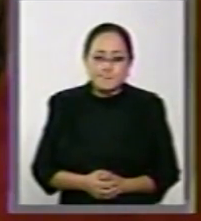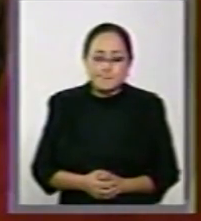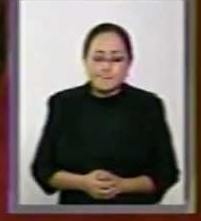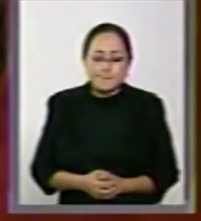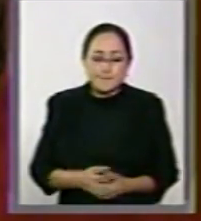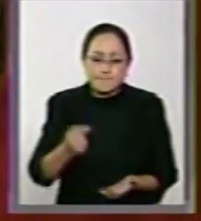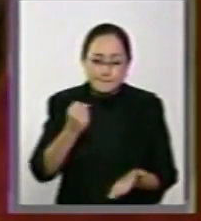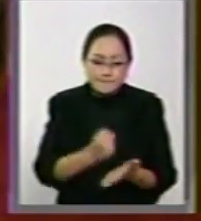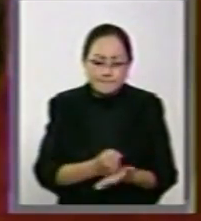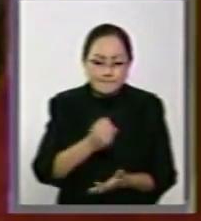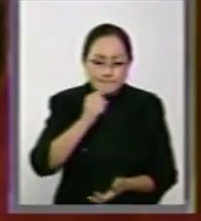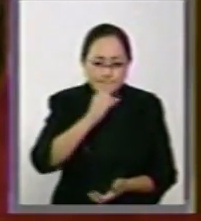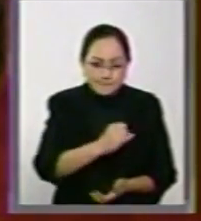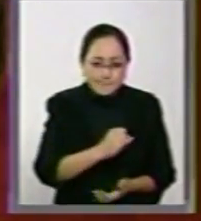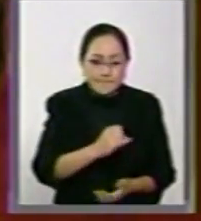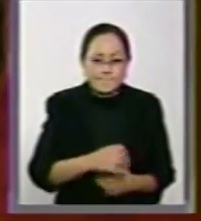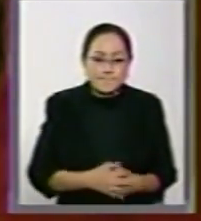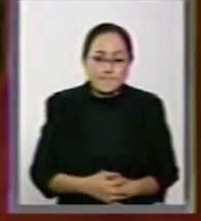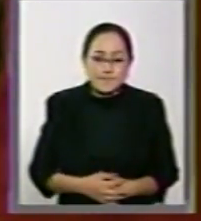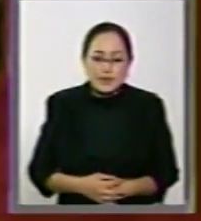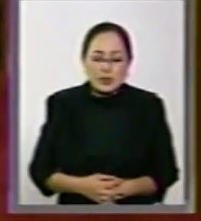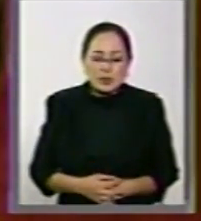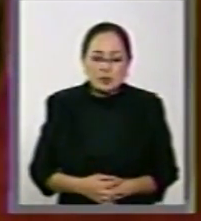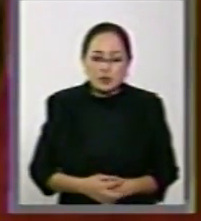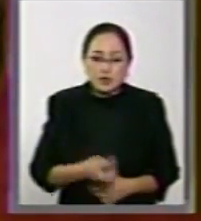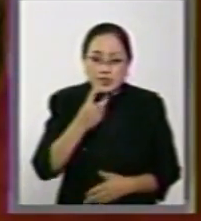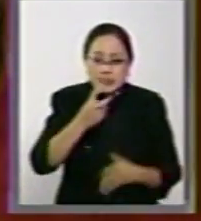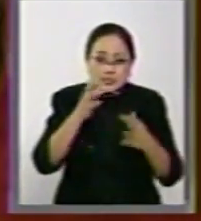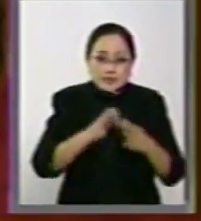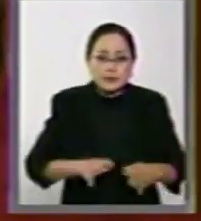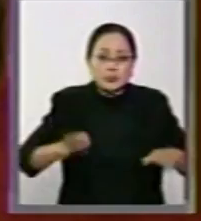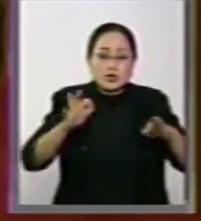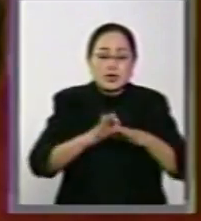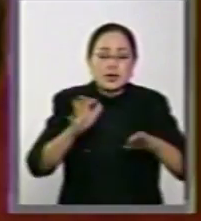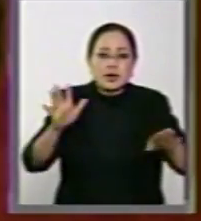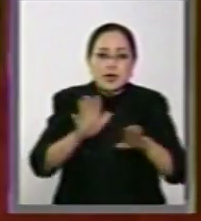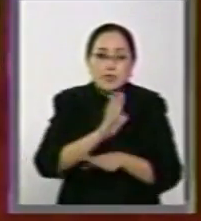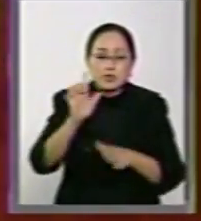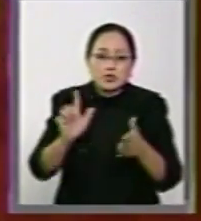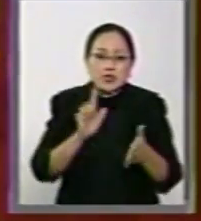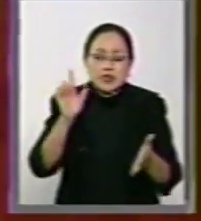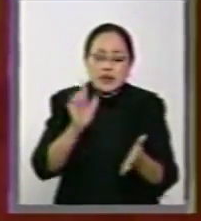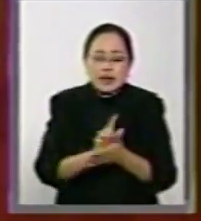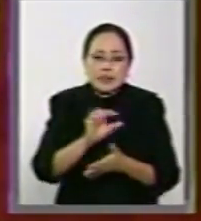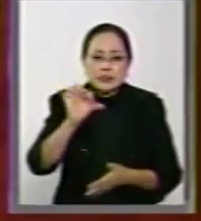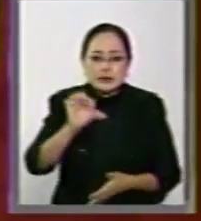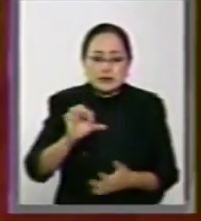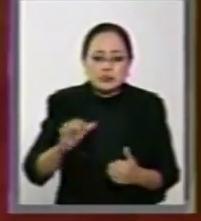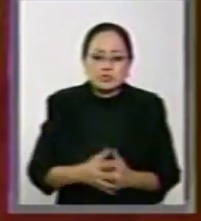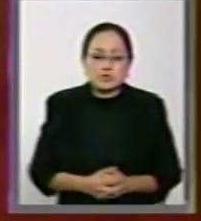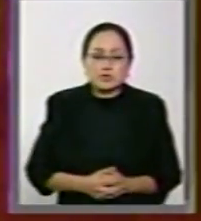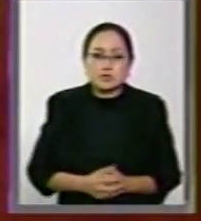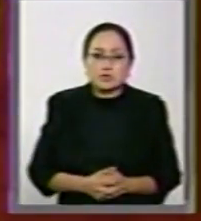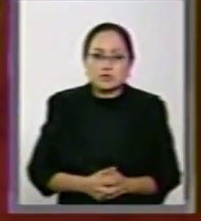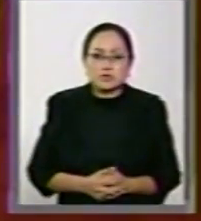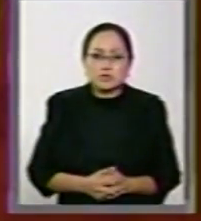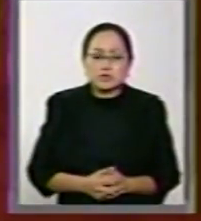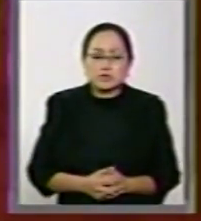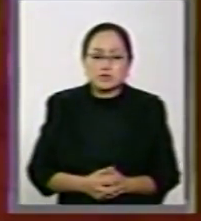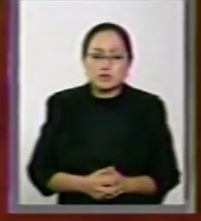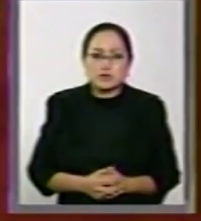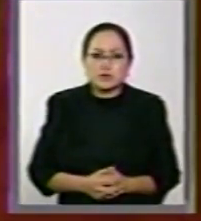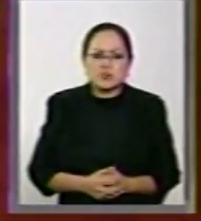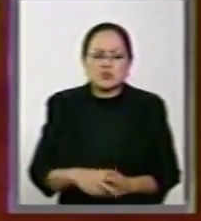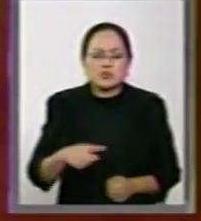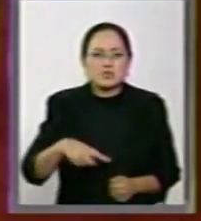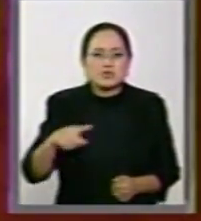aprobaremos aquí esta importante reforma para el Distrito Federal. Me queda la duda de